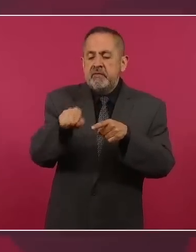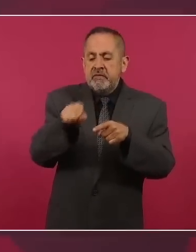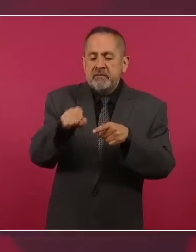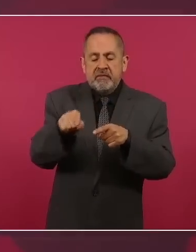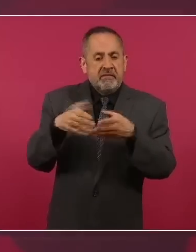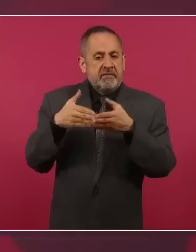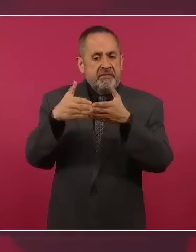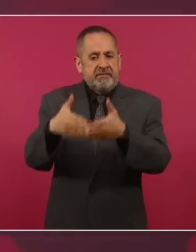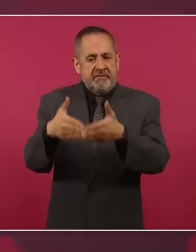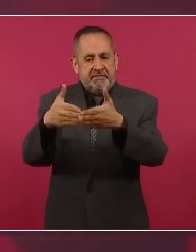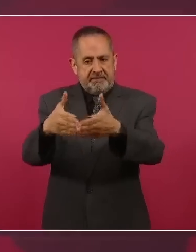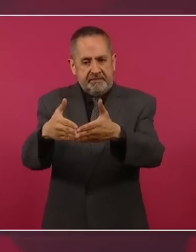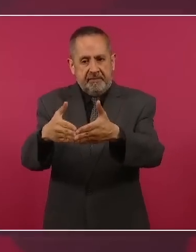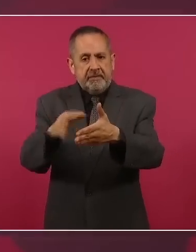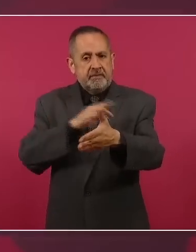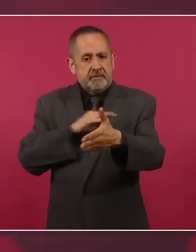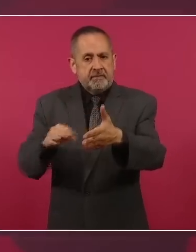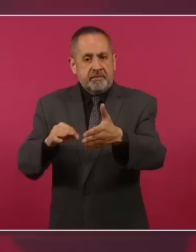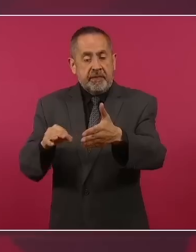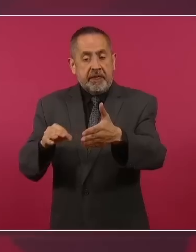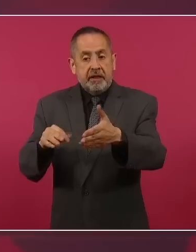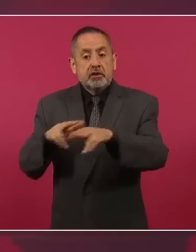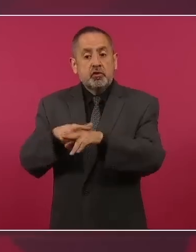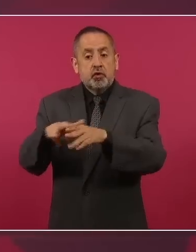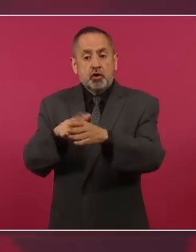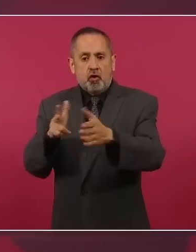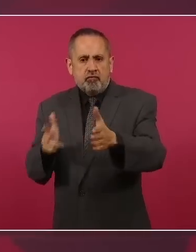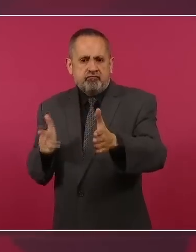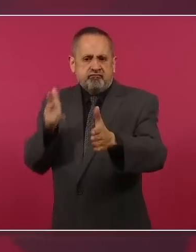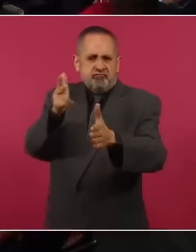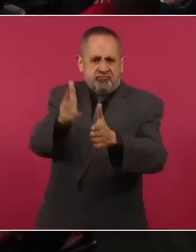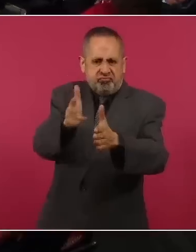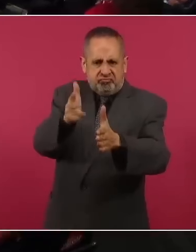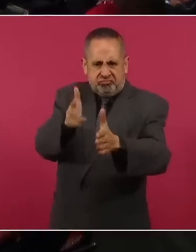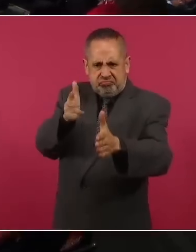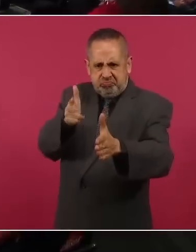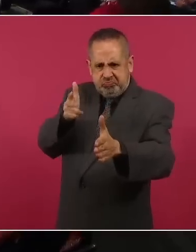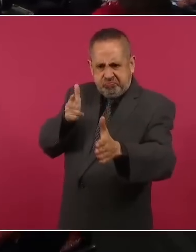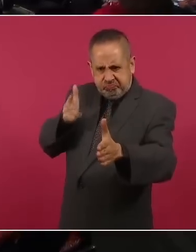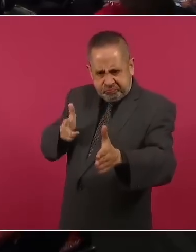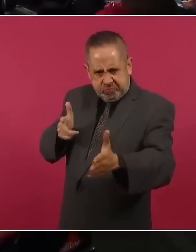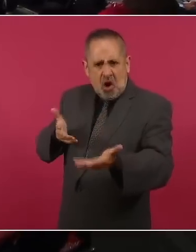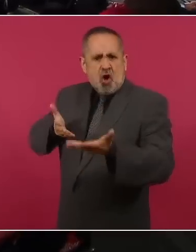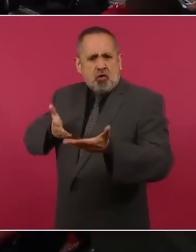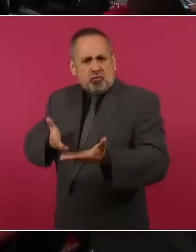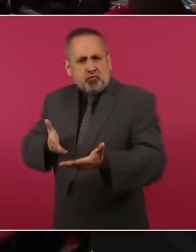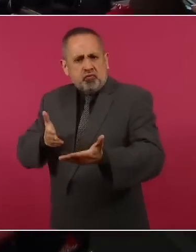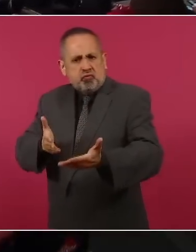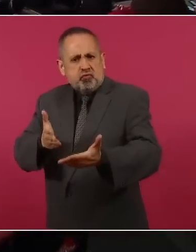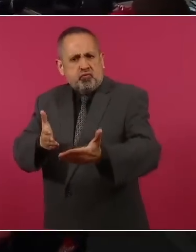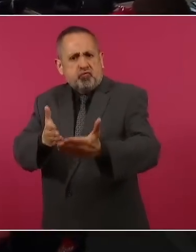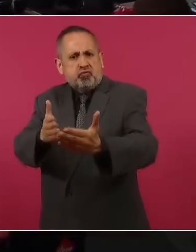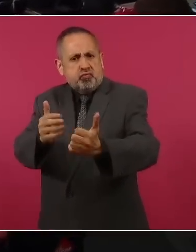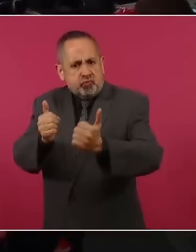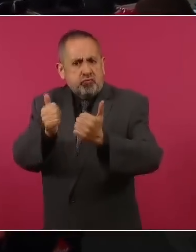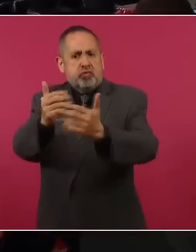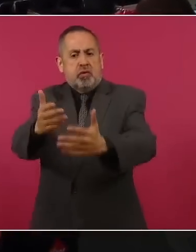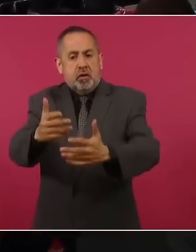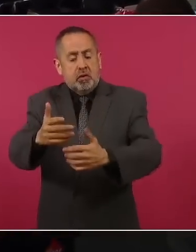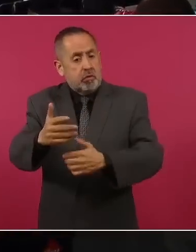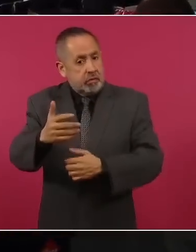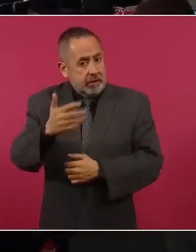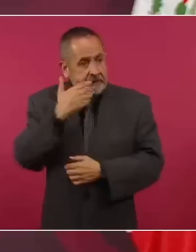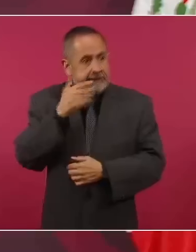con 70 vagones en Coatzacoalcos y baja en